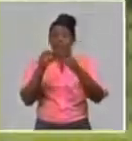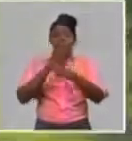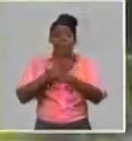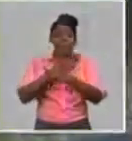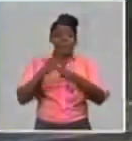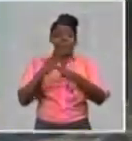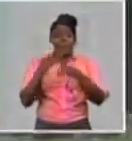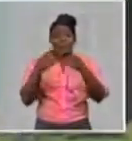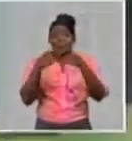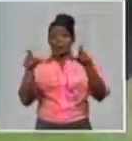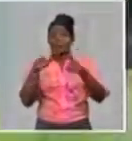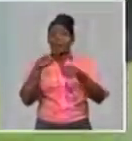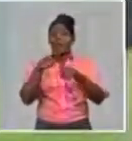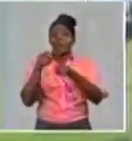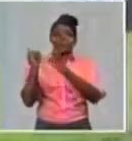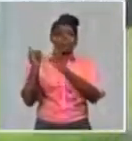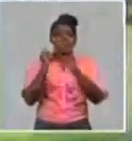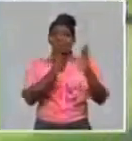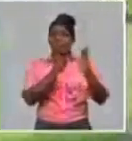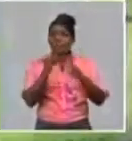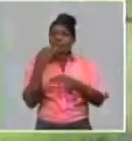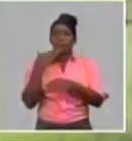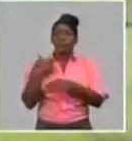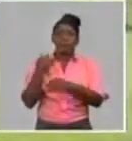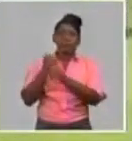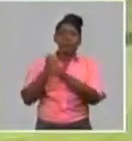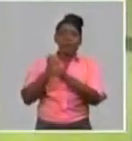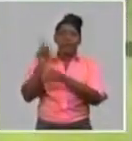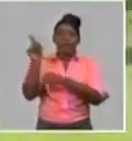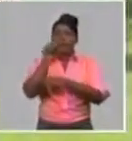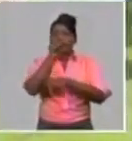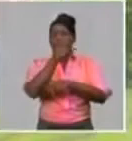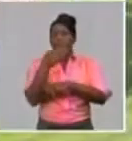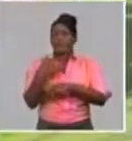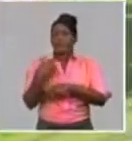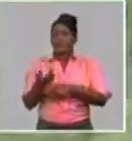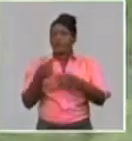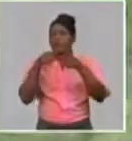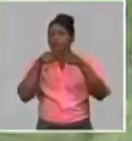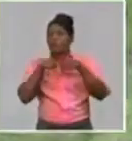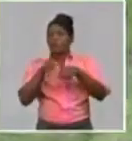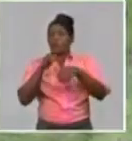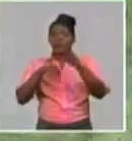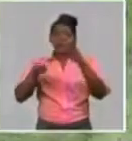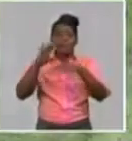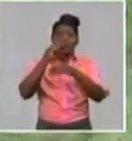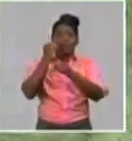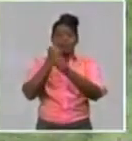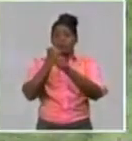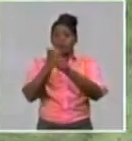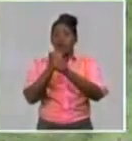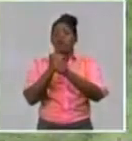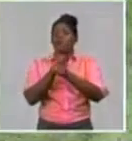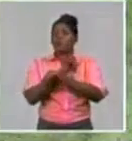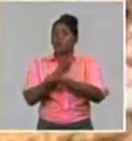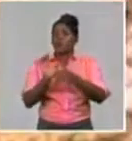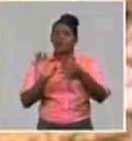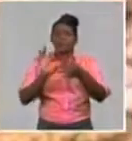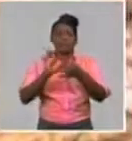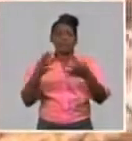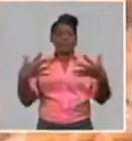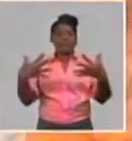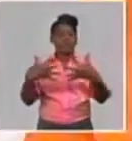Implementar el 100% de las medidas indicadas por las autoridades sanitarias del Ministerio de Trabajo, Mitran y otras relacionadas